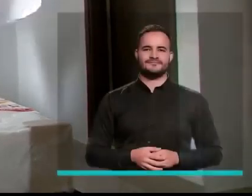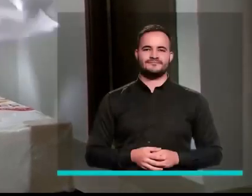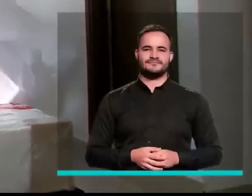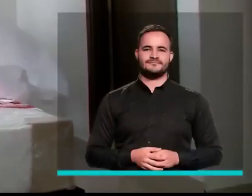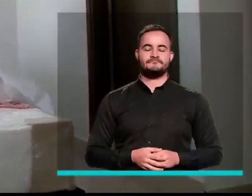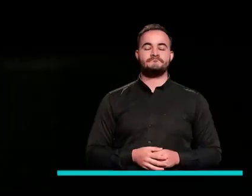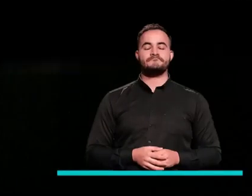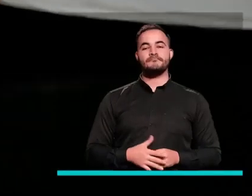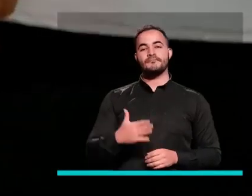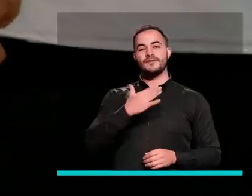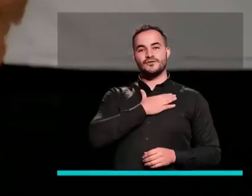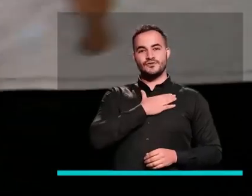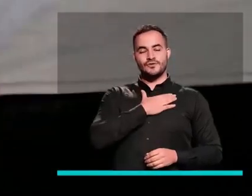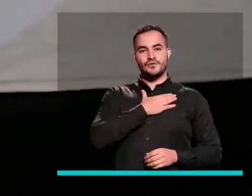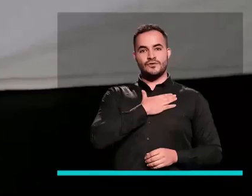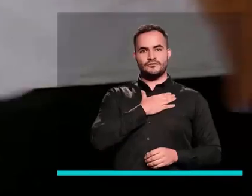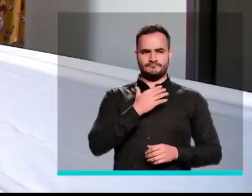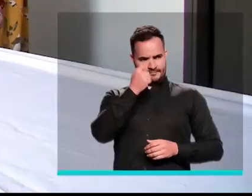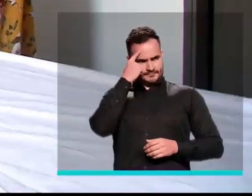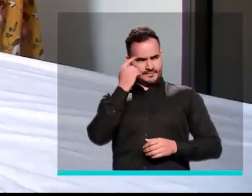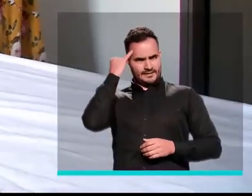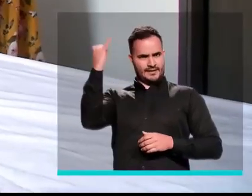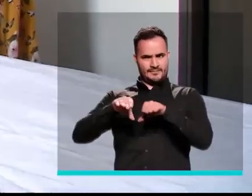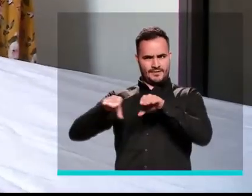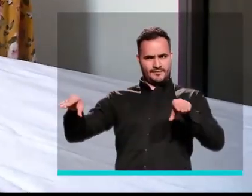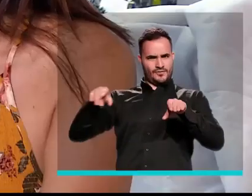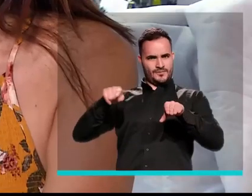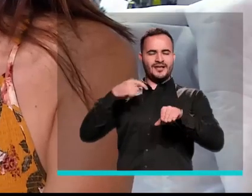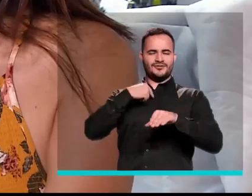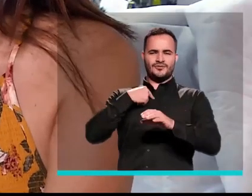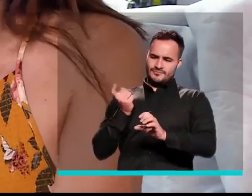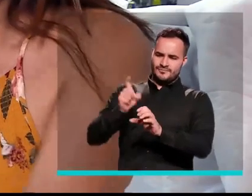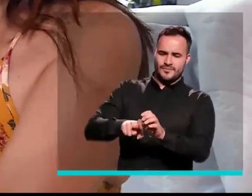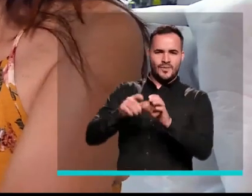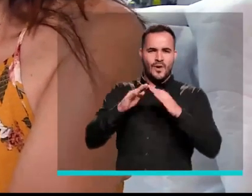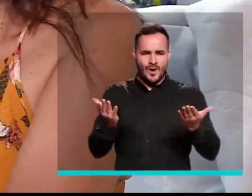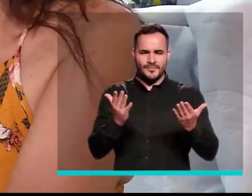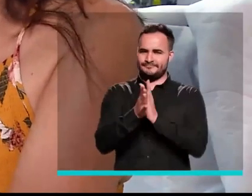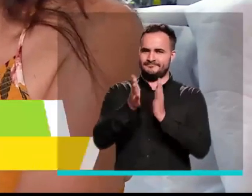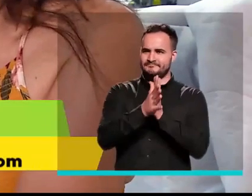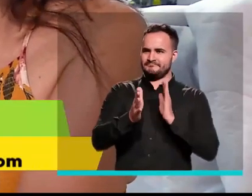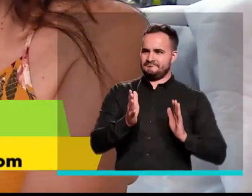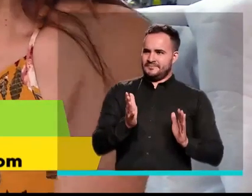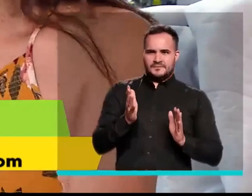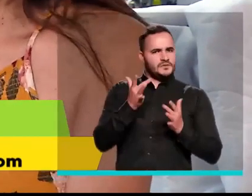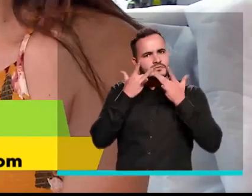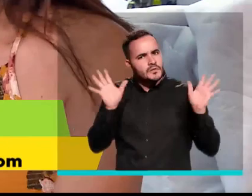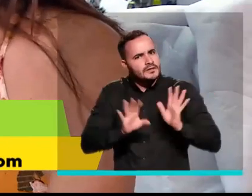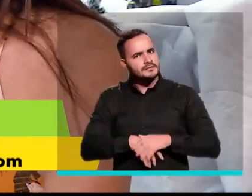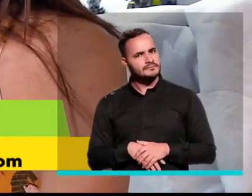Yo llegué de una forma, pues, considero que muy casual.